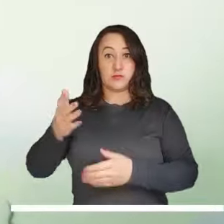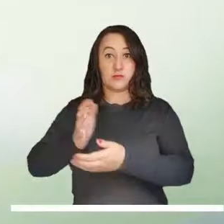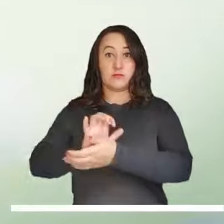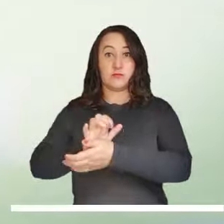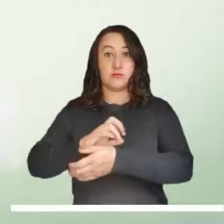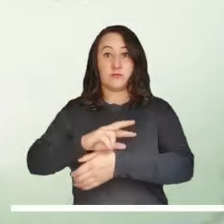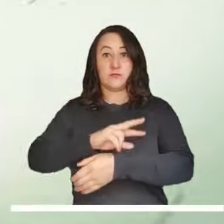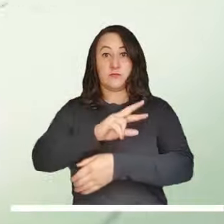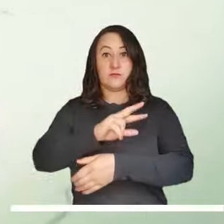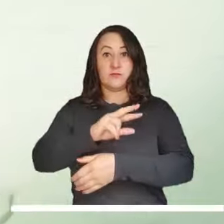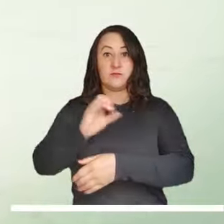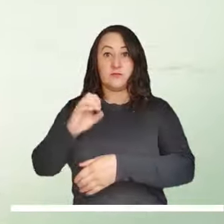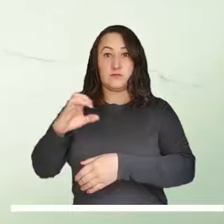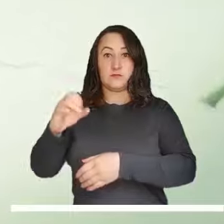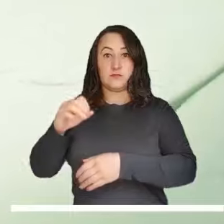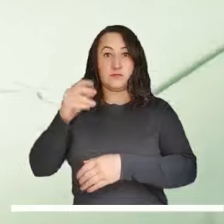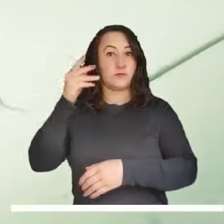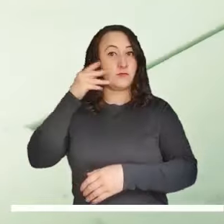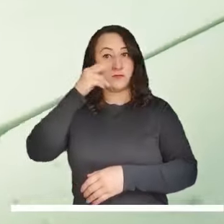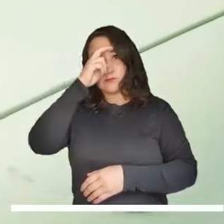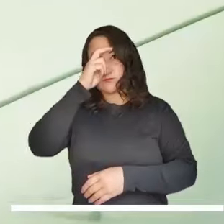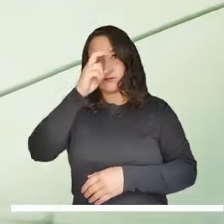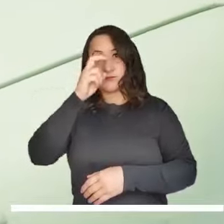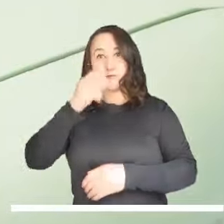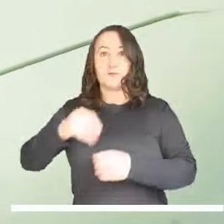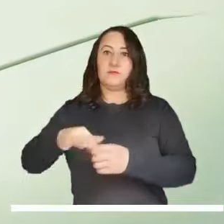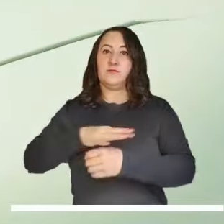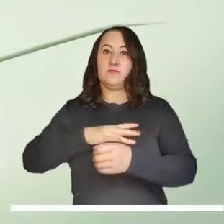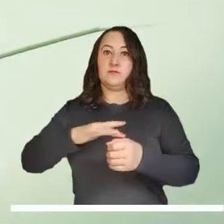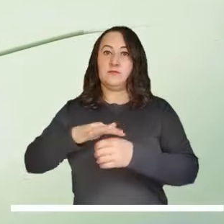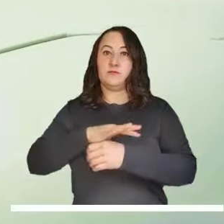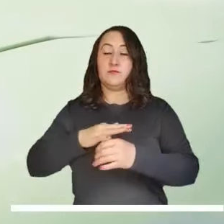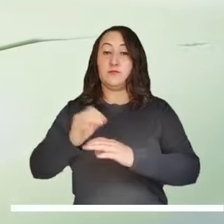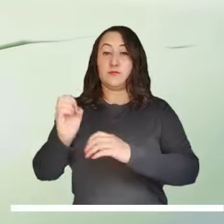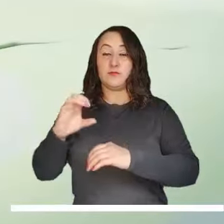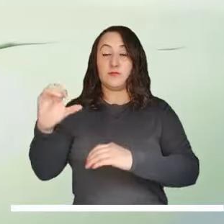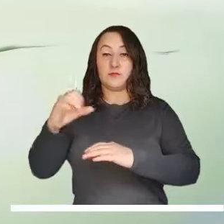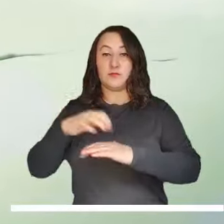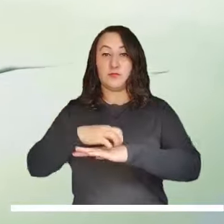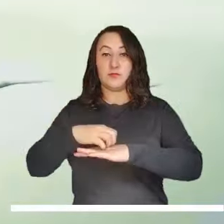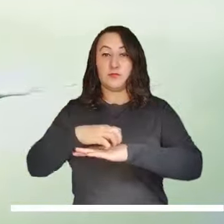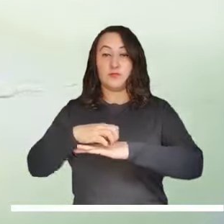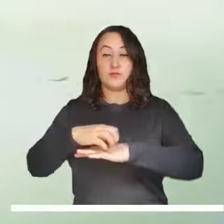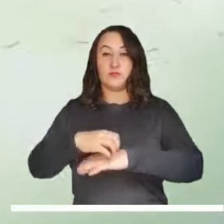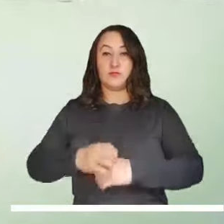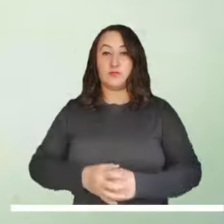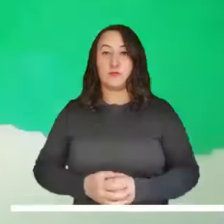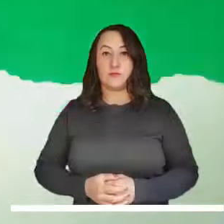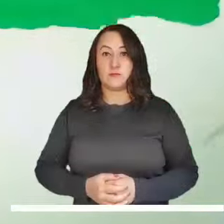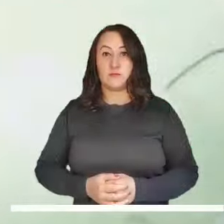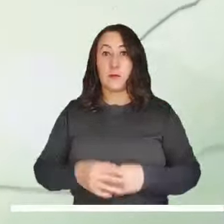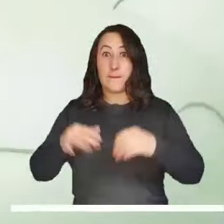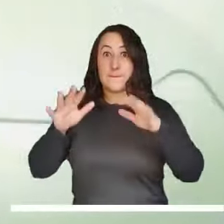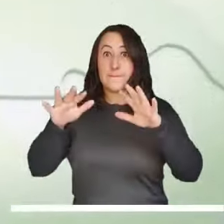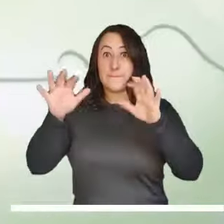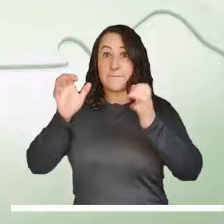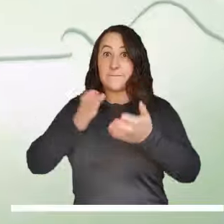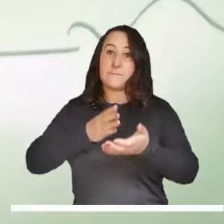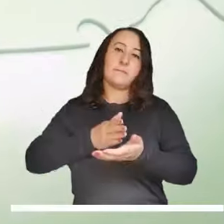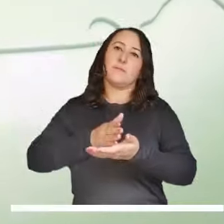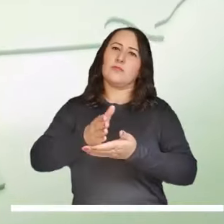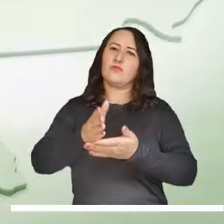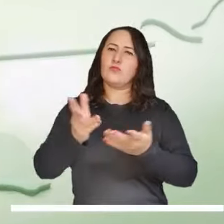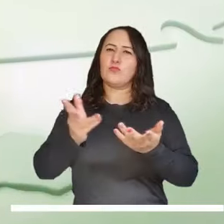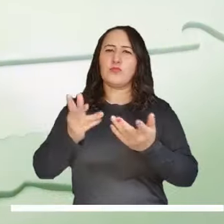Antioquia, Eje Cafetero, Occidente de Norte de Santander, Dinamarca y Occidente de Tolima. Si bien el tiempo seco